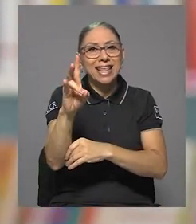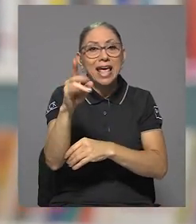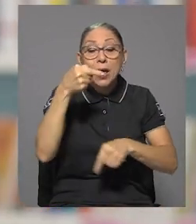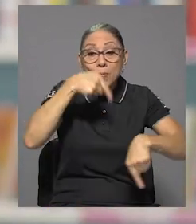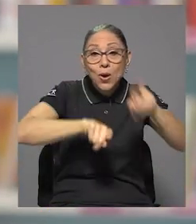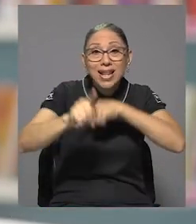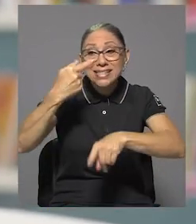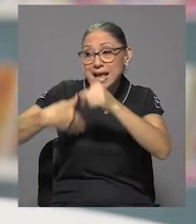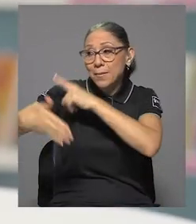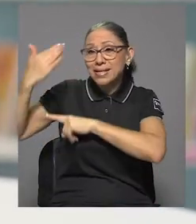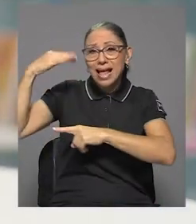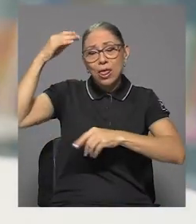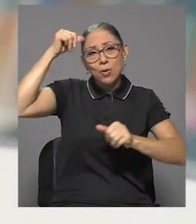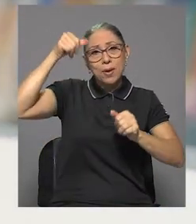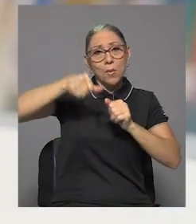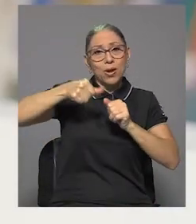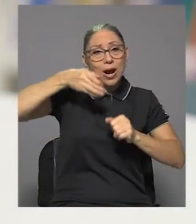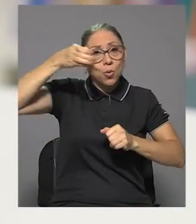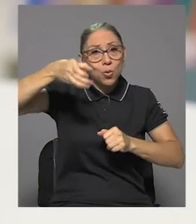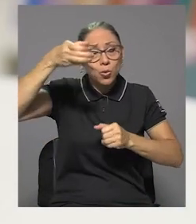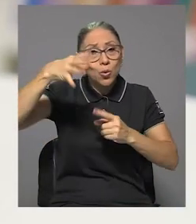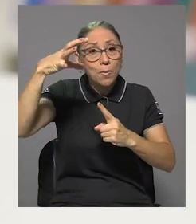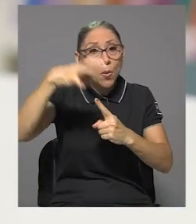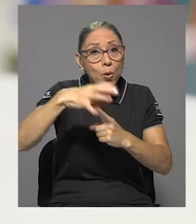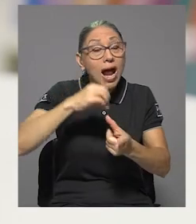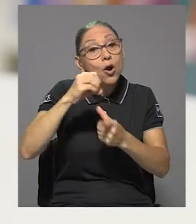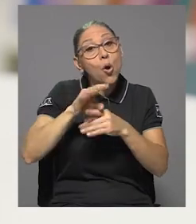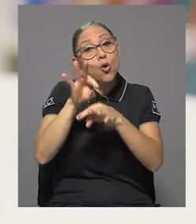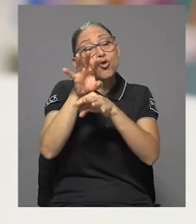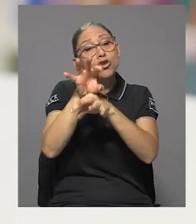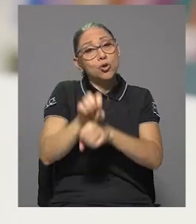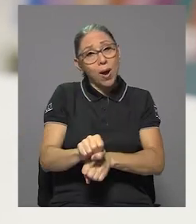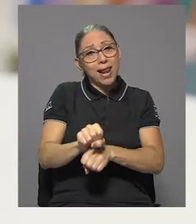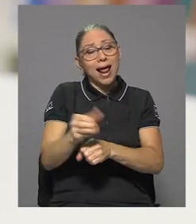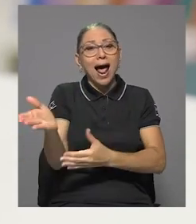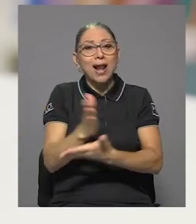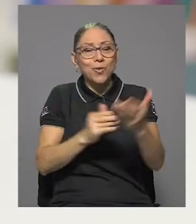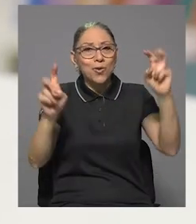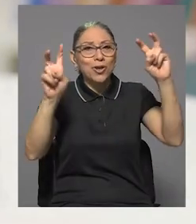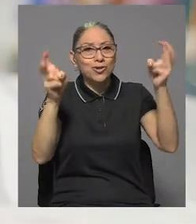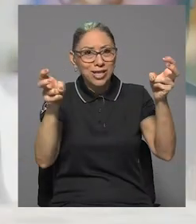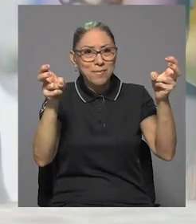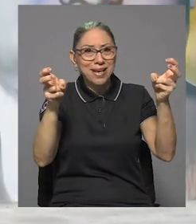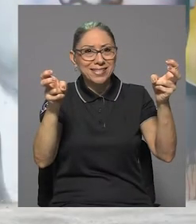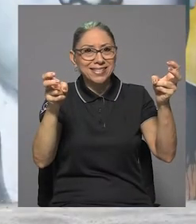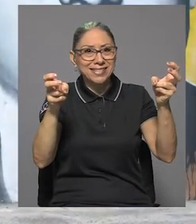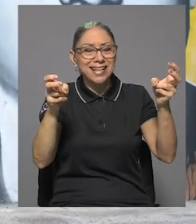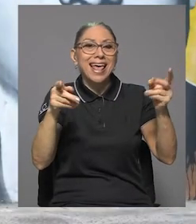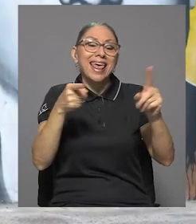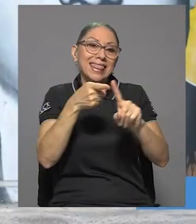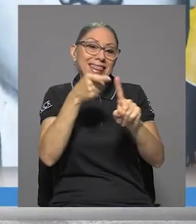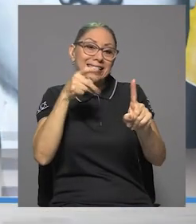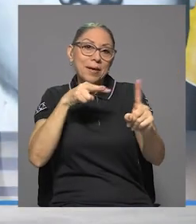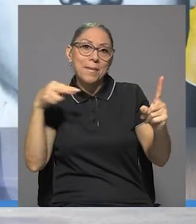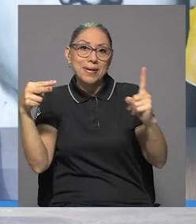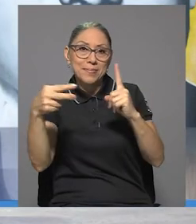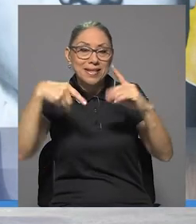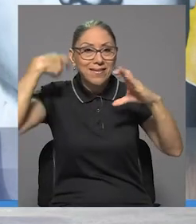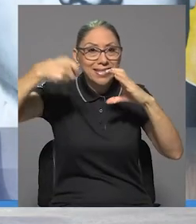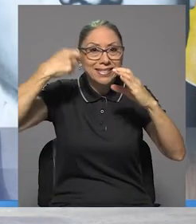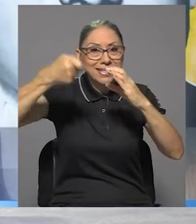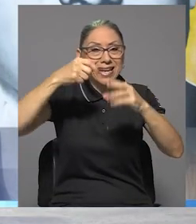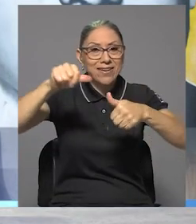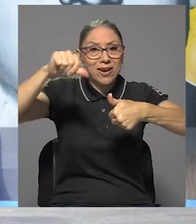cultura popular o el ritual son algunos de los temas abordados desde el cine regional. Este libro está